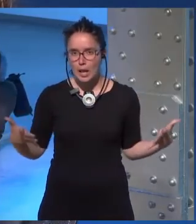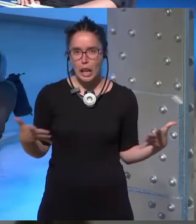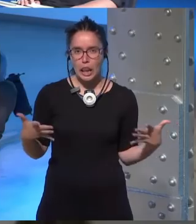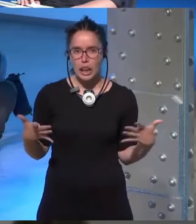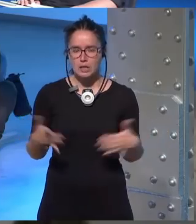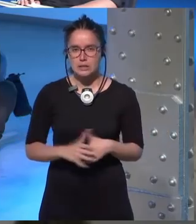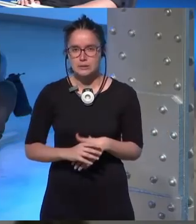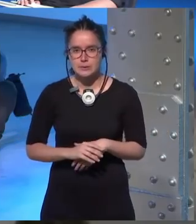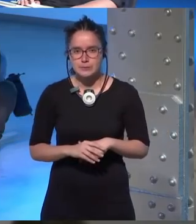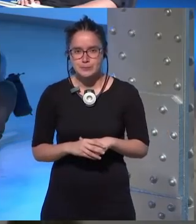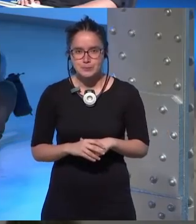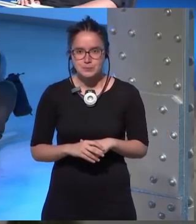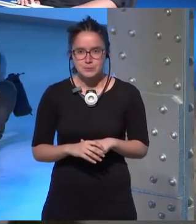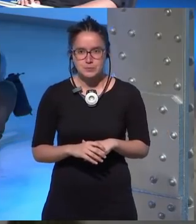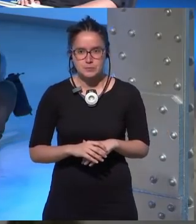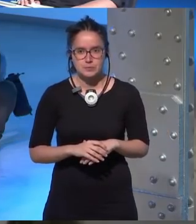depende